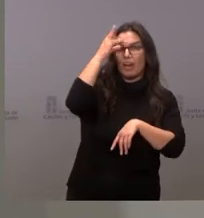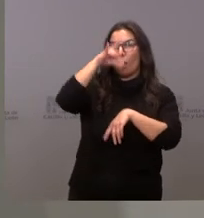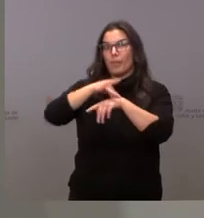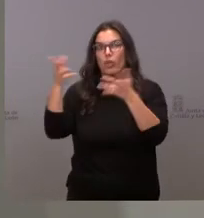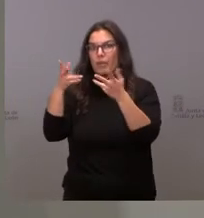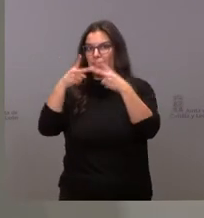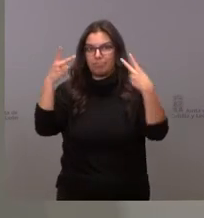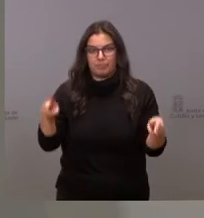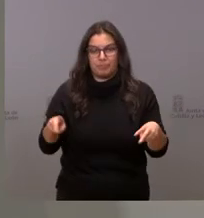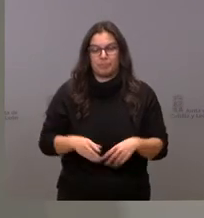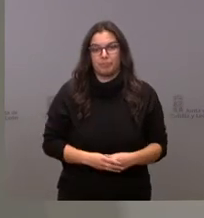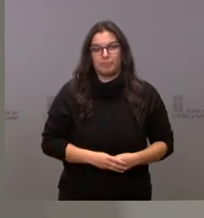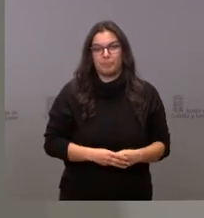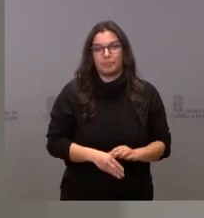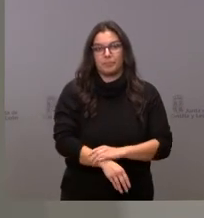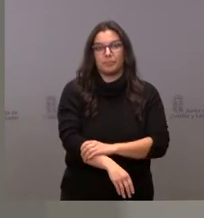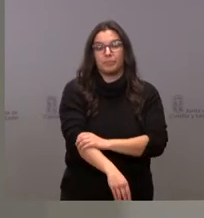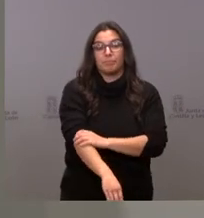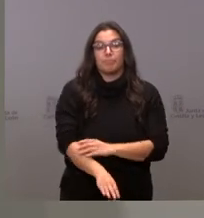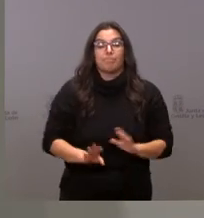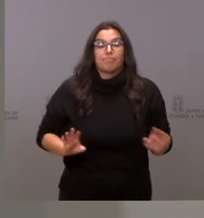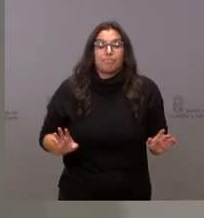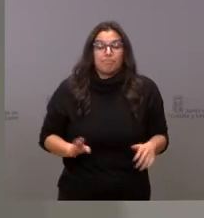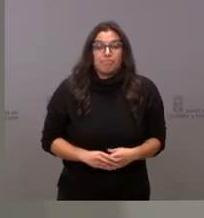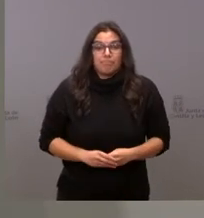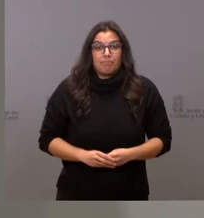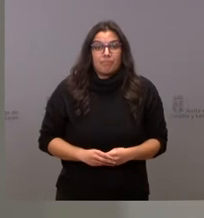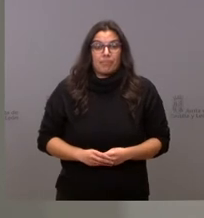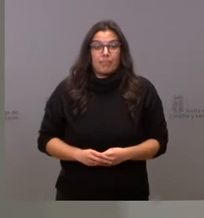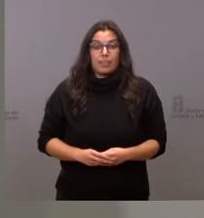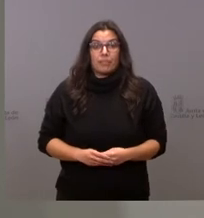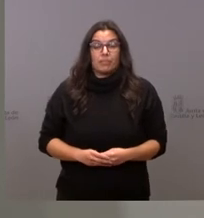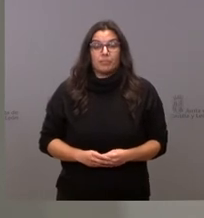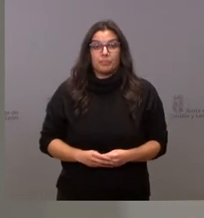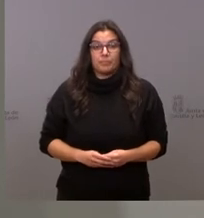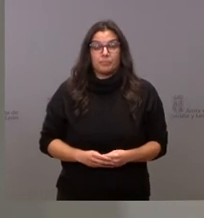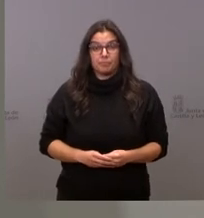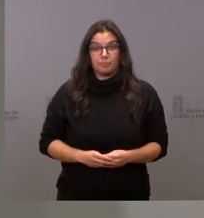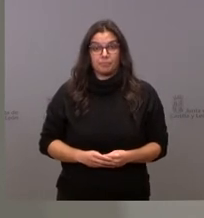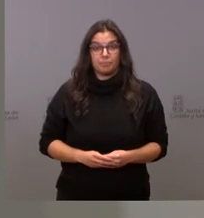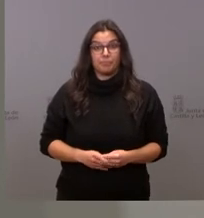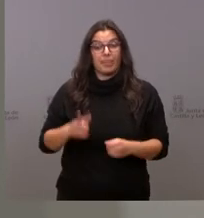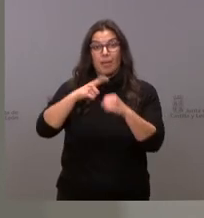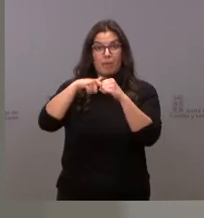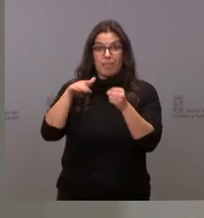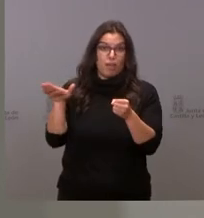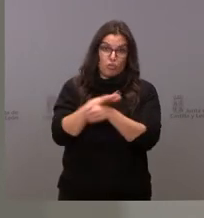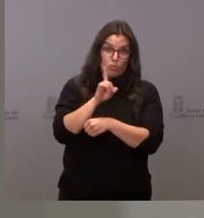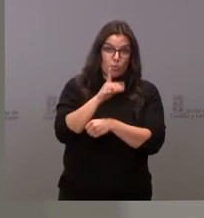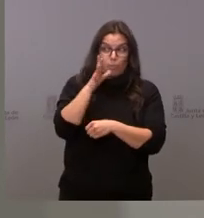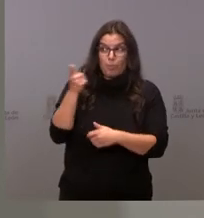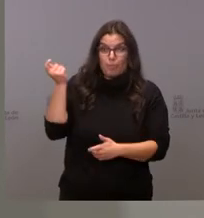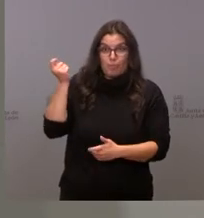emergencias y de urgencias pero en lo que no se cubren esas plazas por la falta